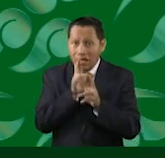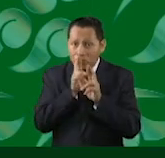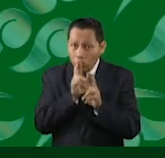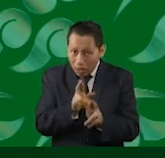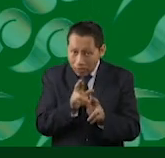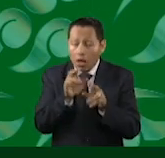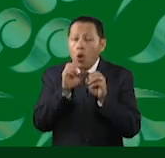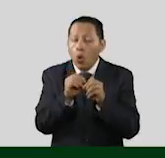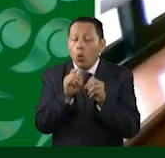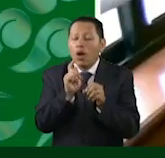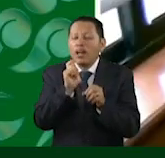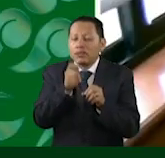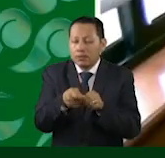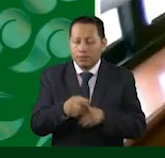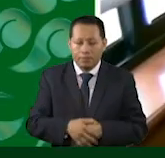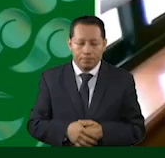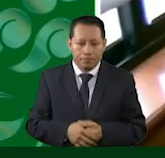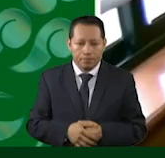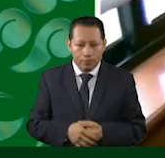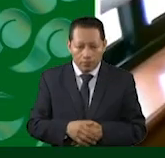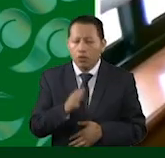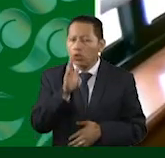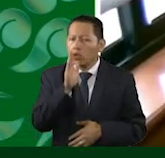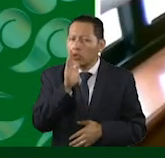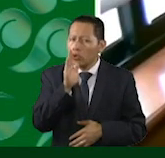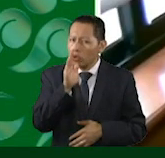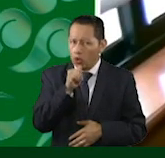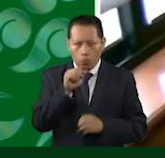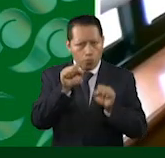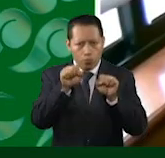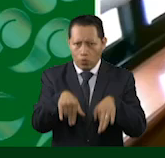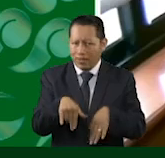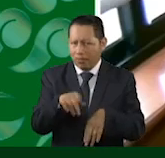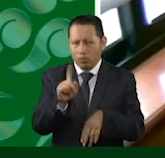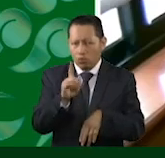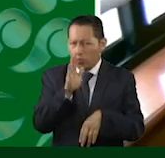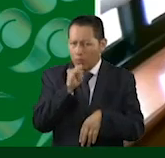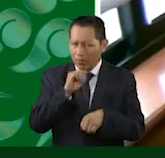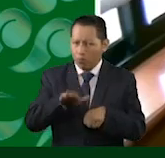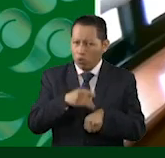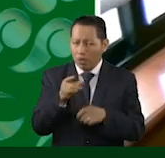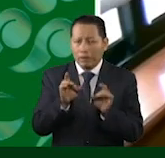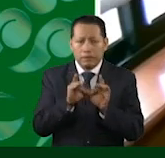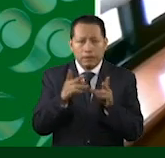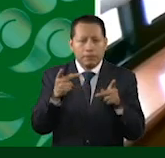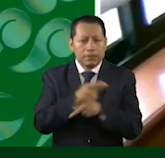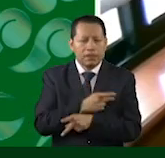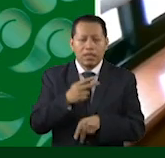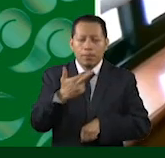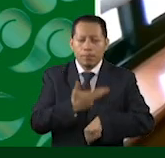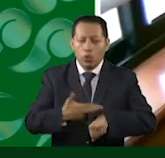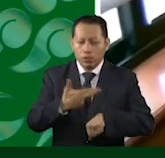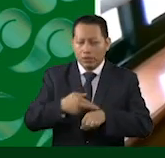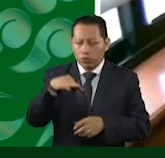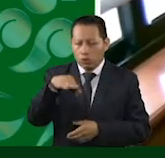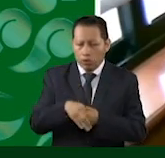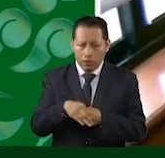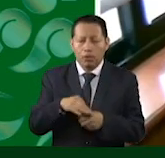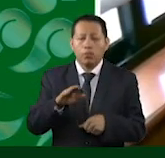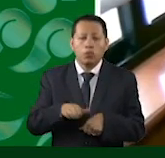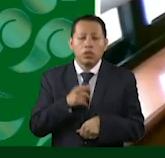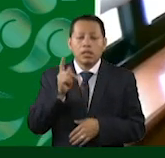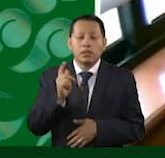o el estatus de la misma. No podíamos dejar pasar esta incidencia en el proceso electoral, no